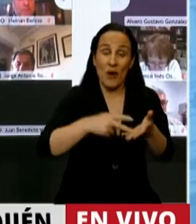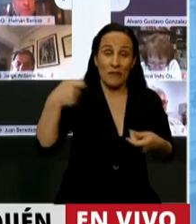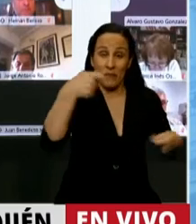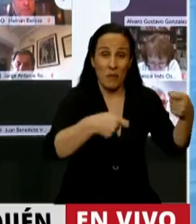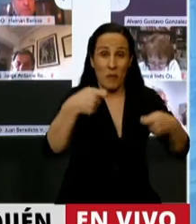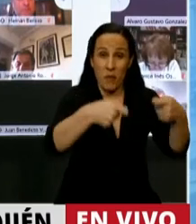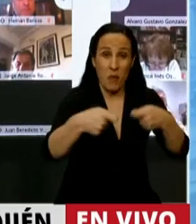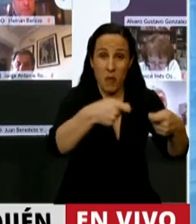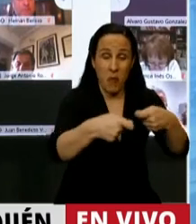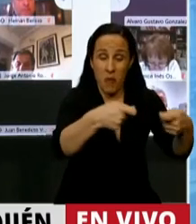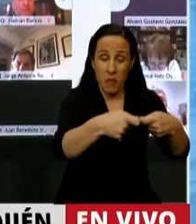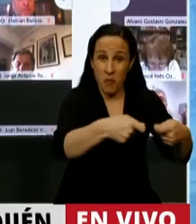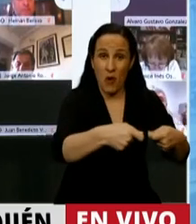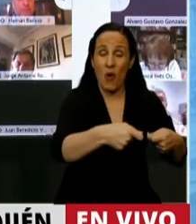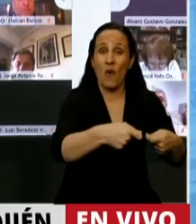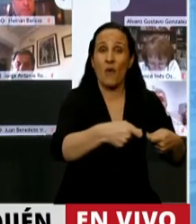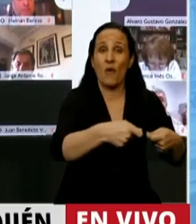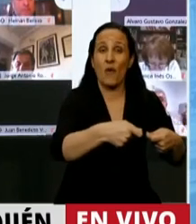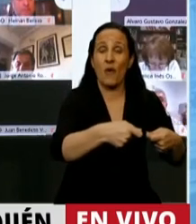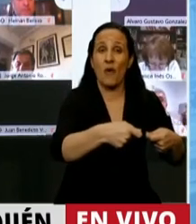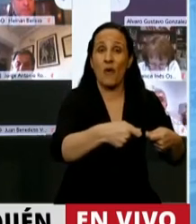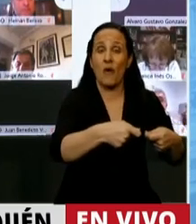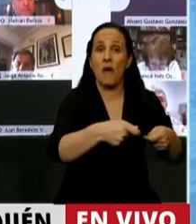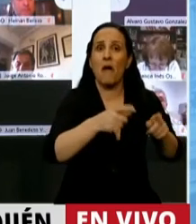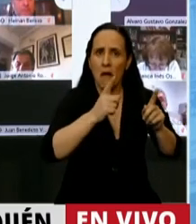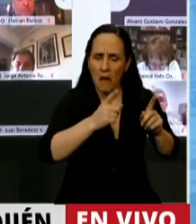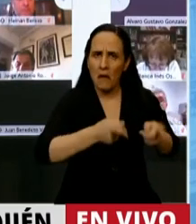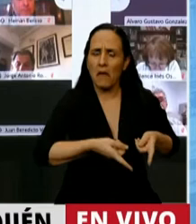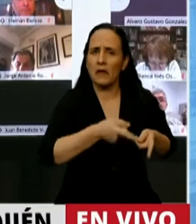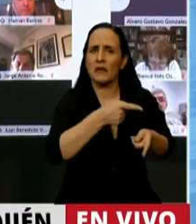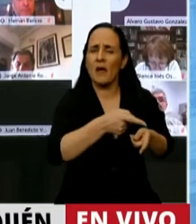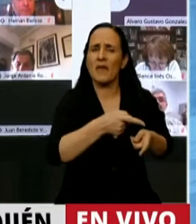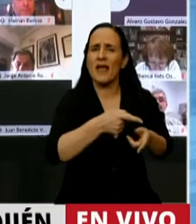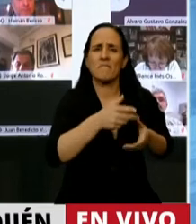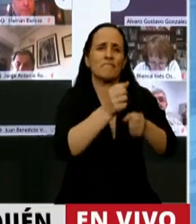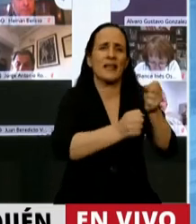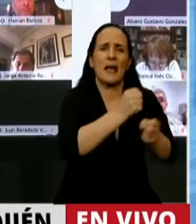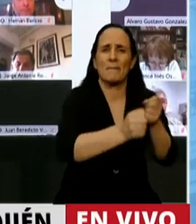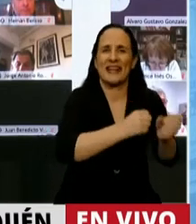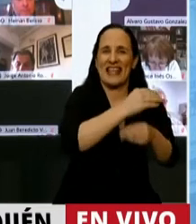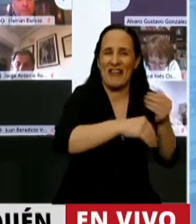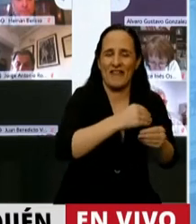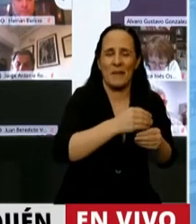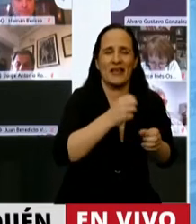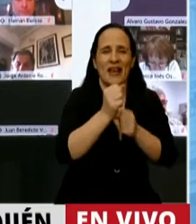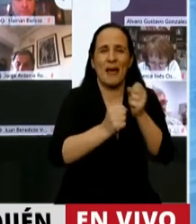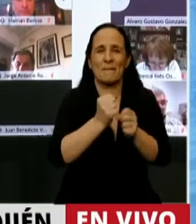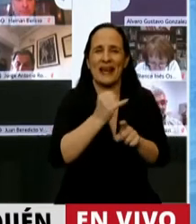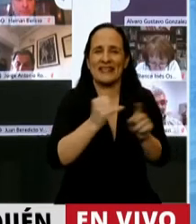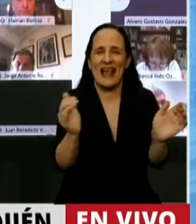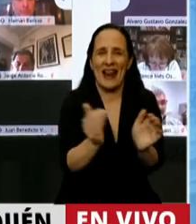Estado se le deben restar a aquellos contribuyentes como empresas familiares, pymes,